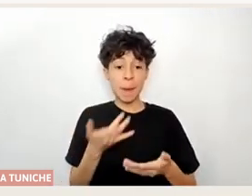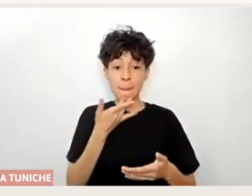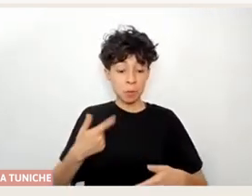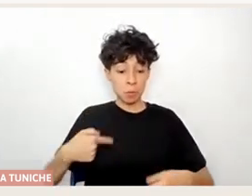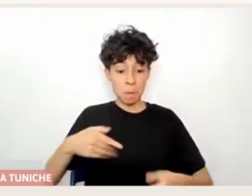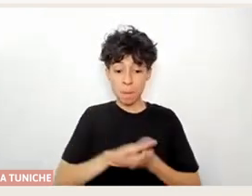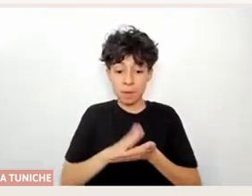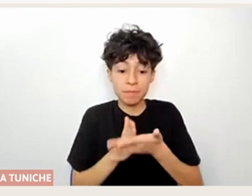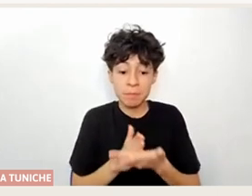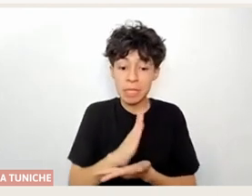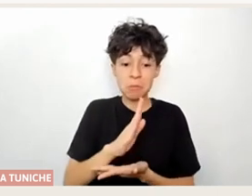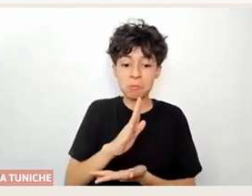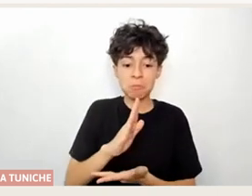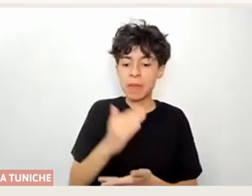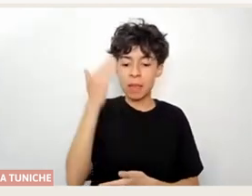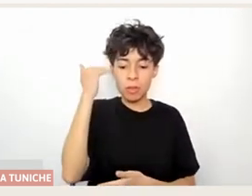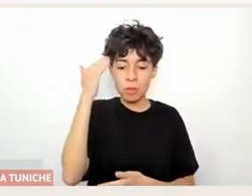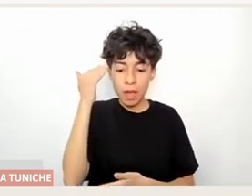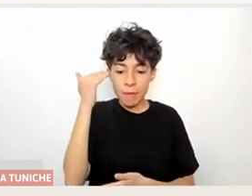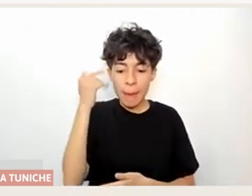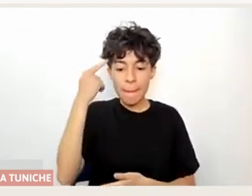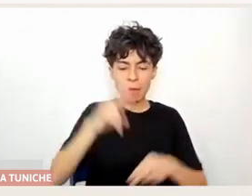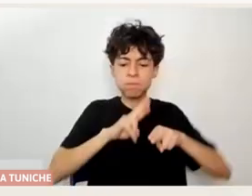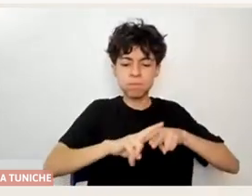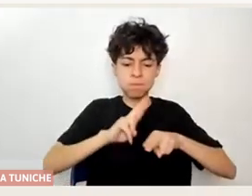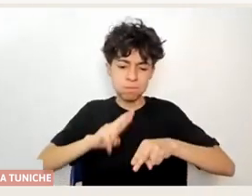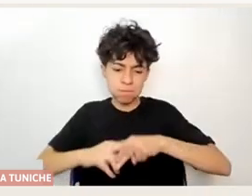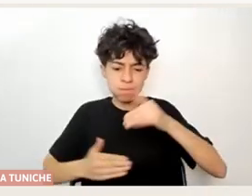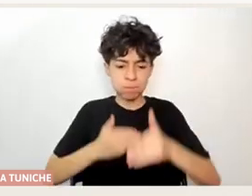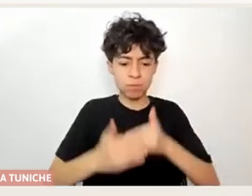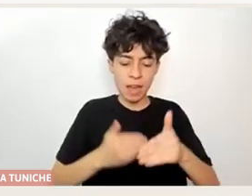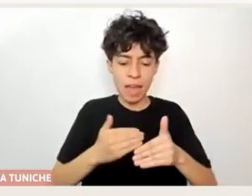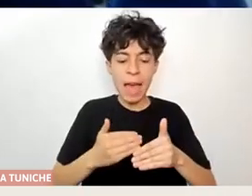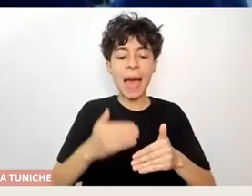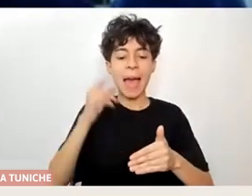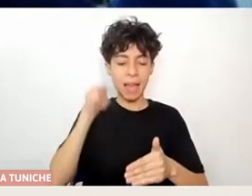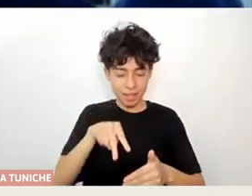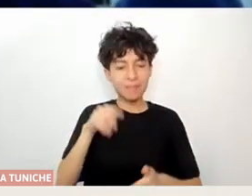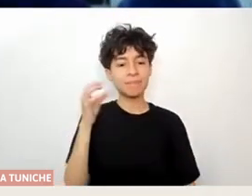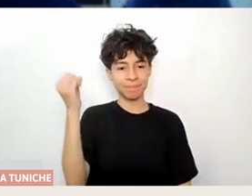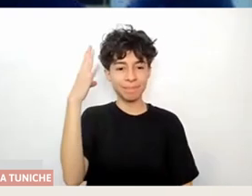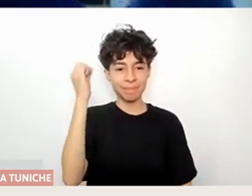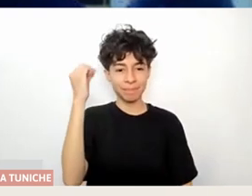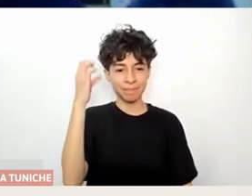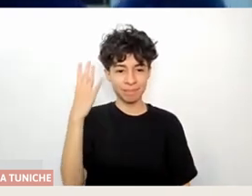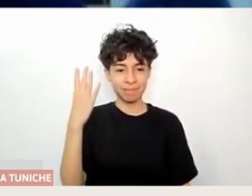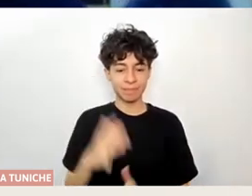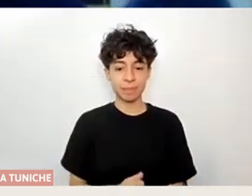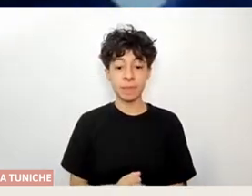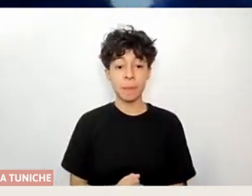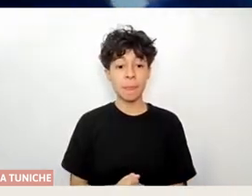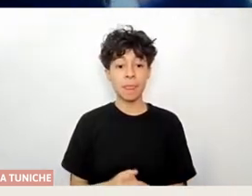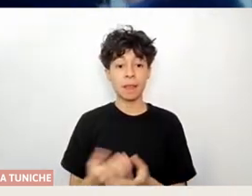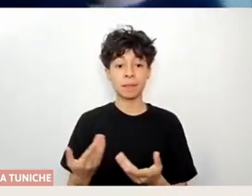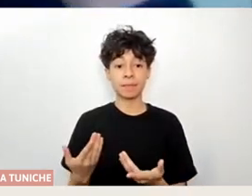seguimos como en este experimento, ¿no? Y creemos mucho en eso. Yo solamente les quiero compartir una cita